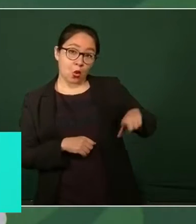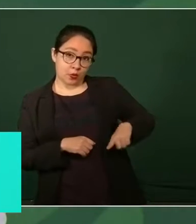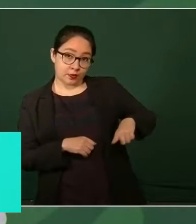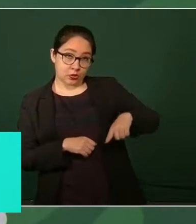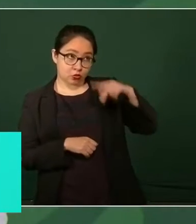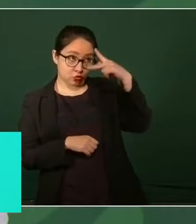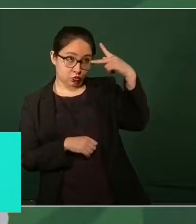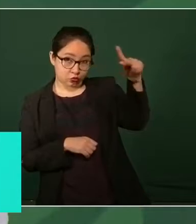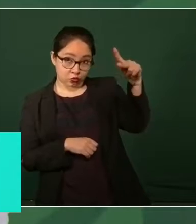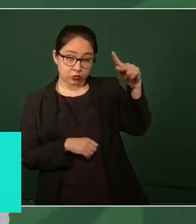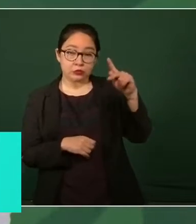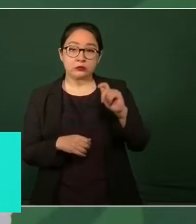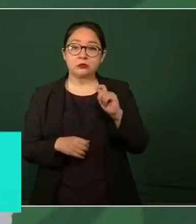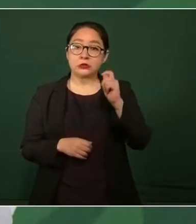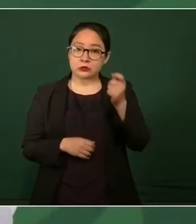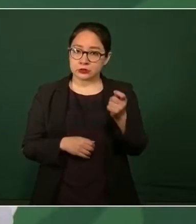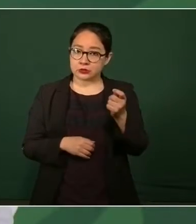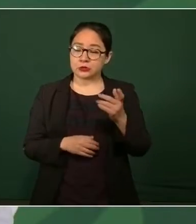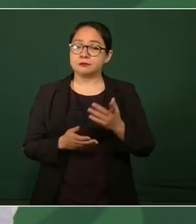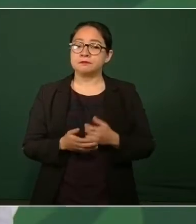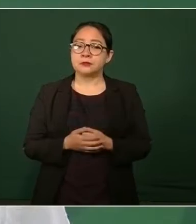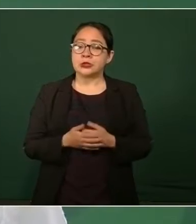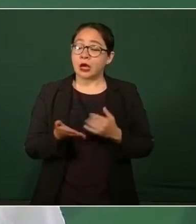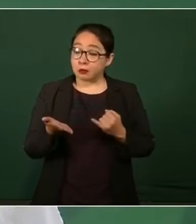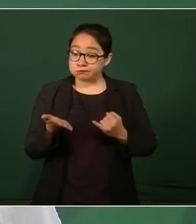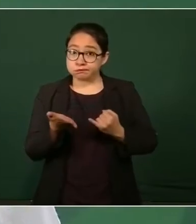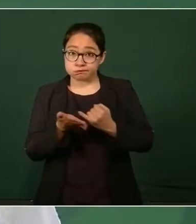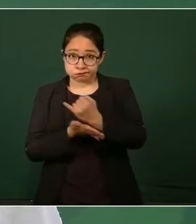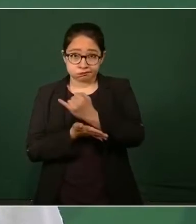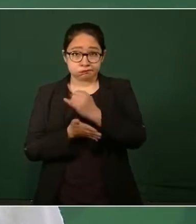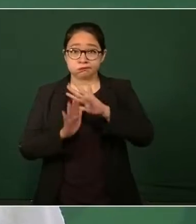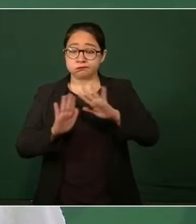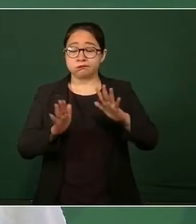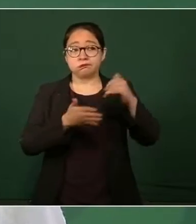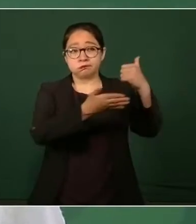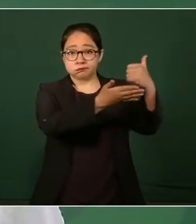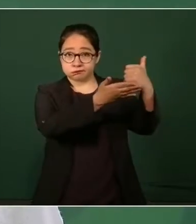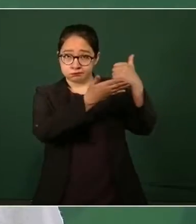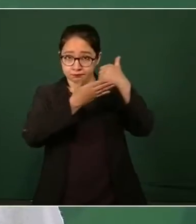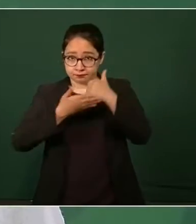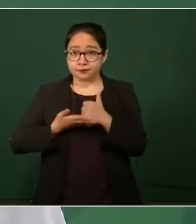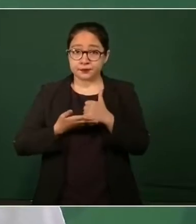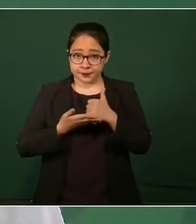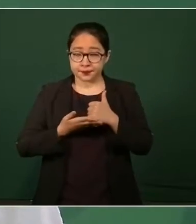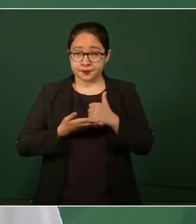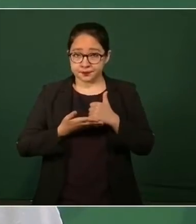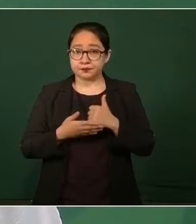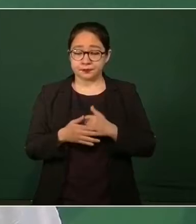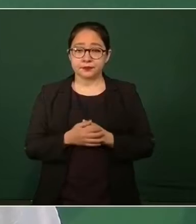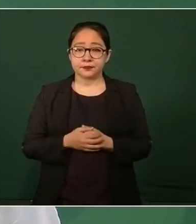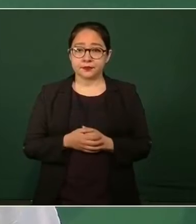decidido ayudarnos y